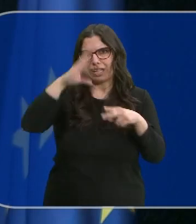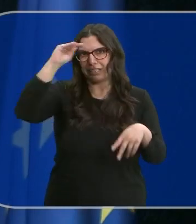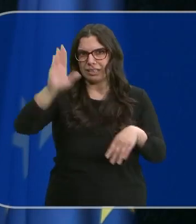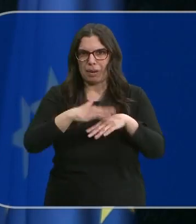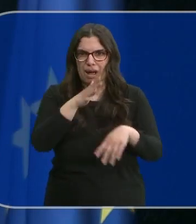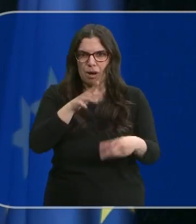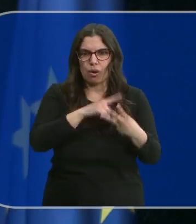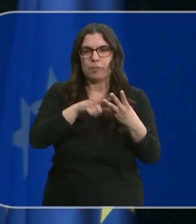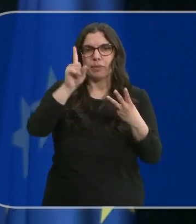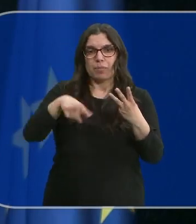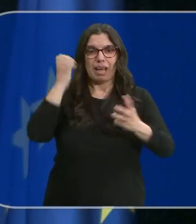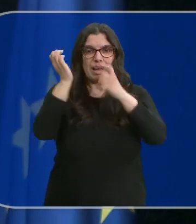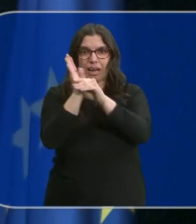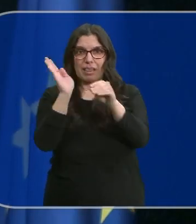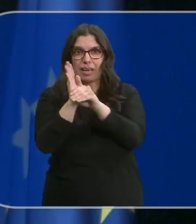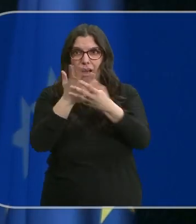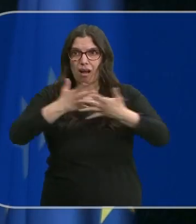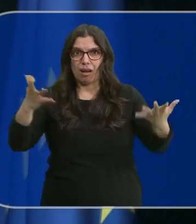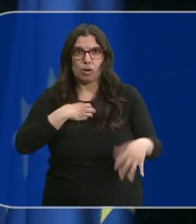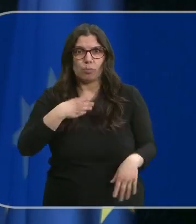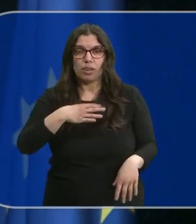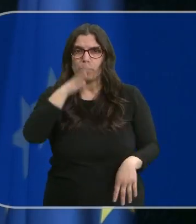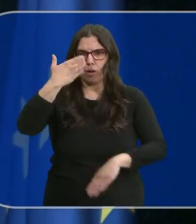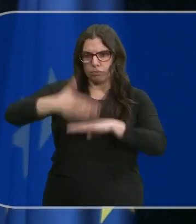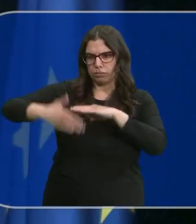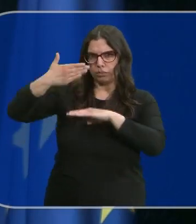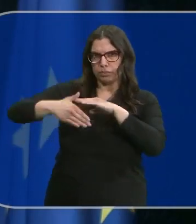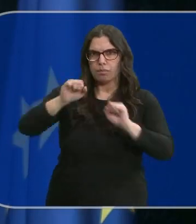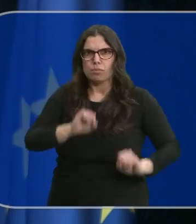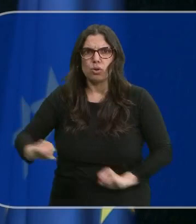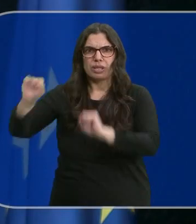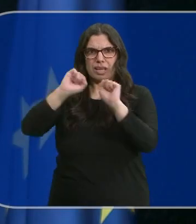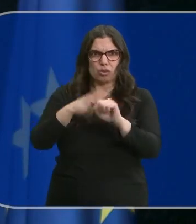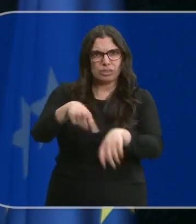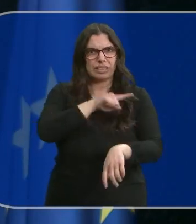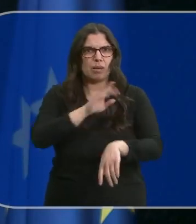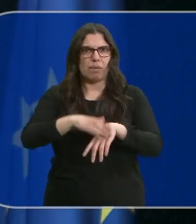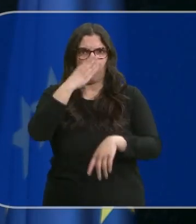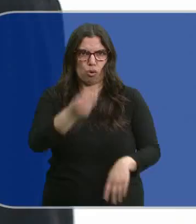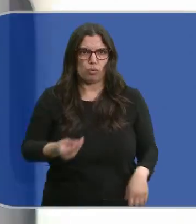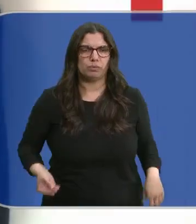agua. Que se pueda seguir con la ganadería del extensivo cuando se sigue sobreprotegiendo al lobo.